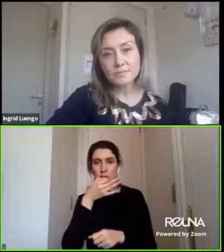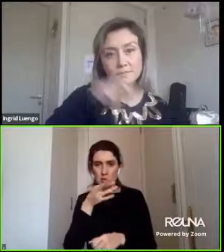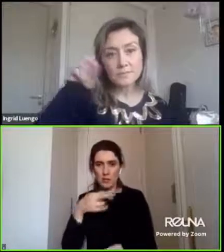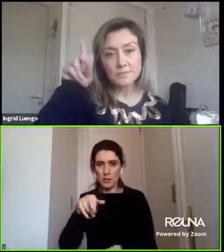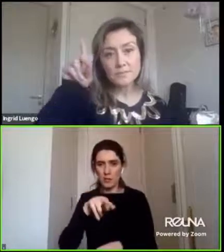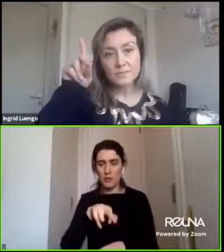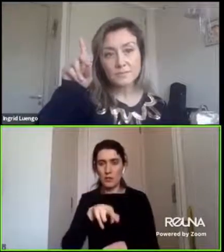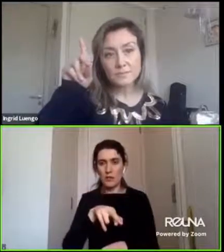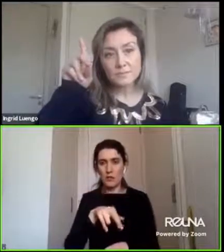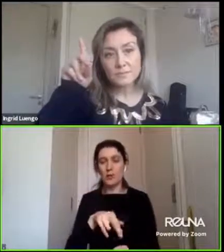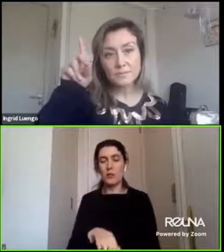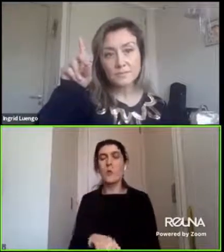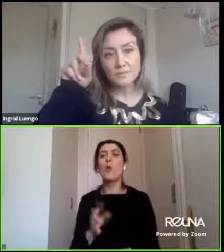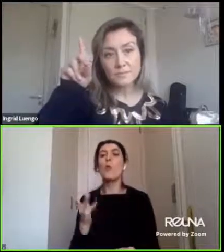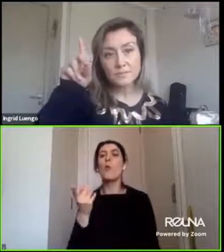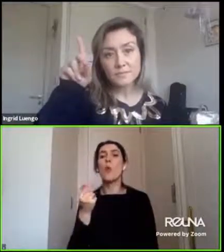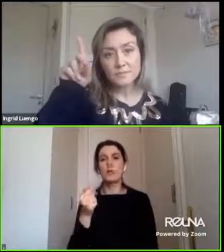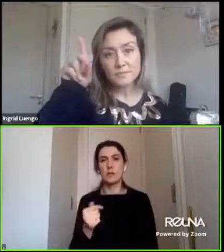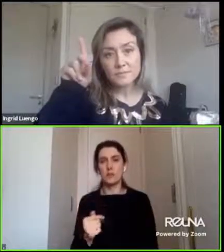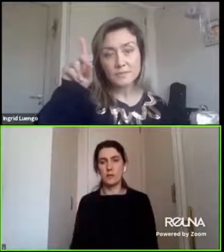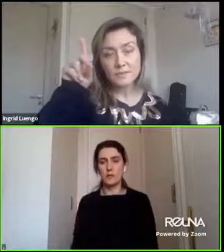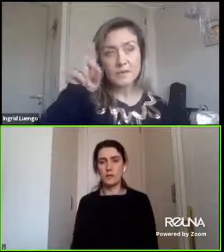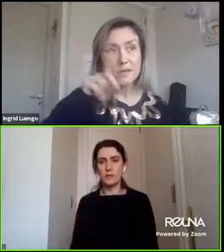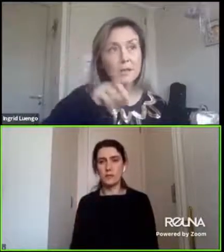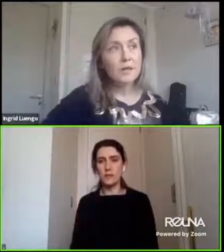respecto a esa pregunta Daria Ingrid